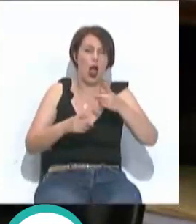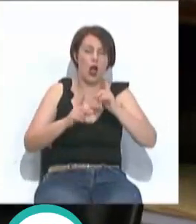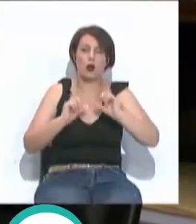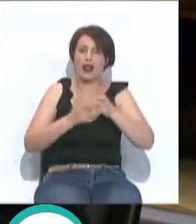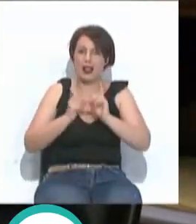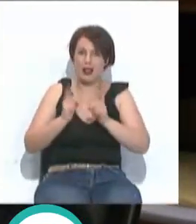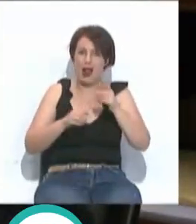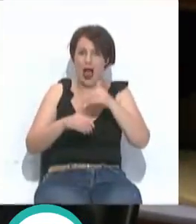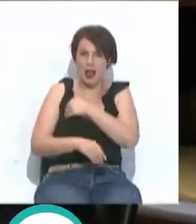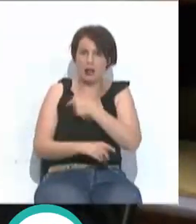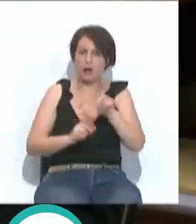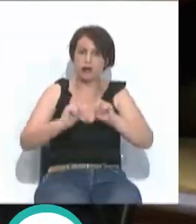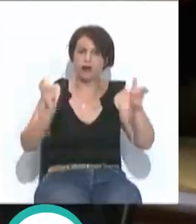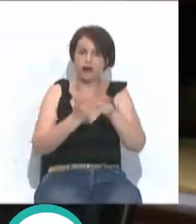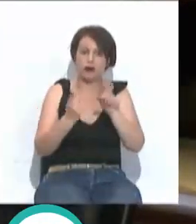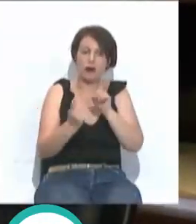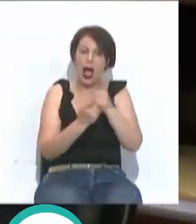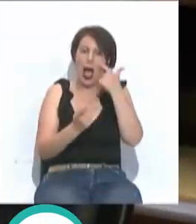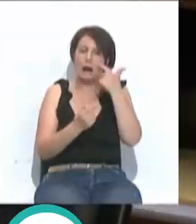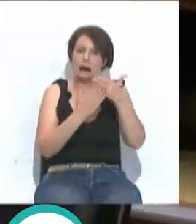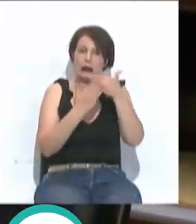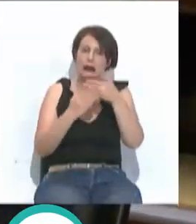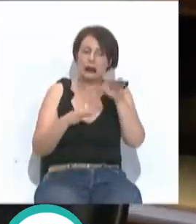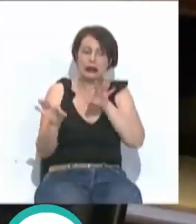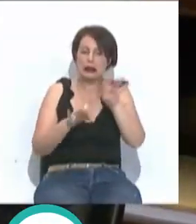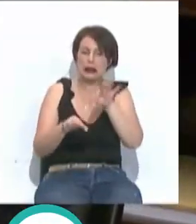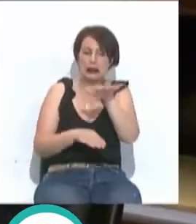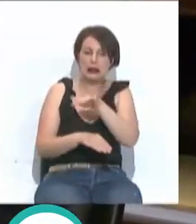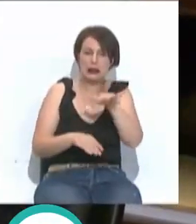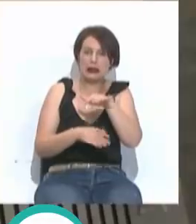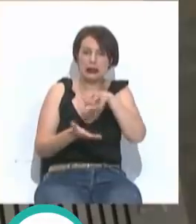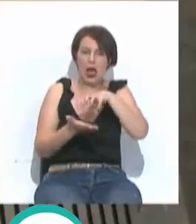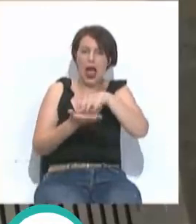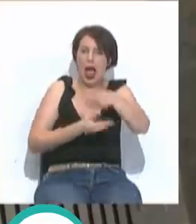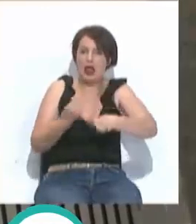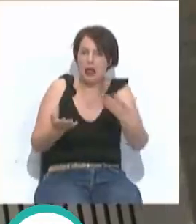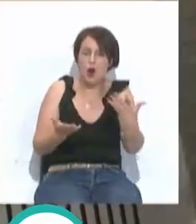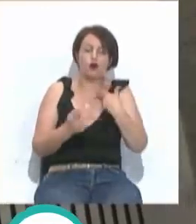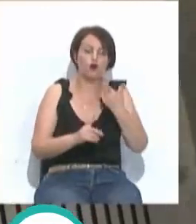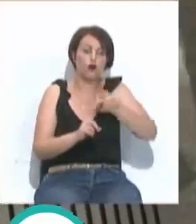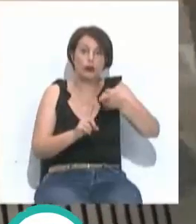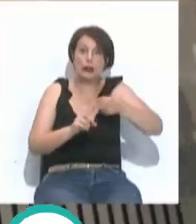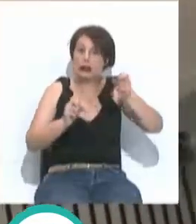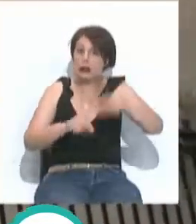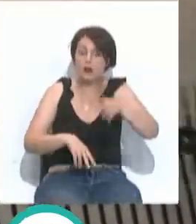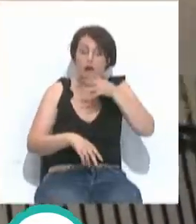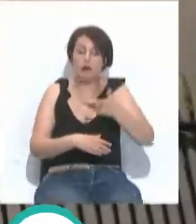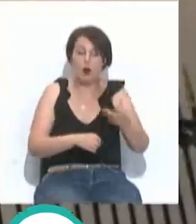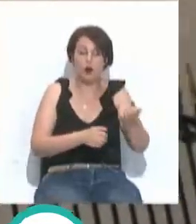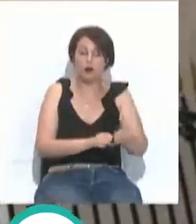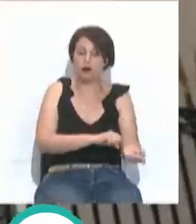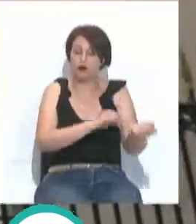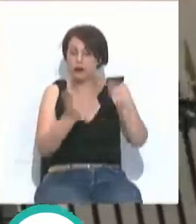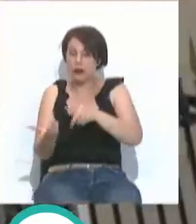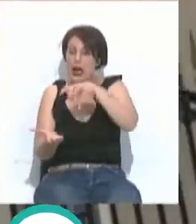Academia, han mantenido un encuentro para estudiar las opciones en torno a estas instalaciones que quedaron sin uso tras la puesta en servicio de